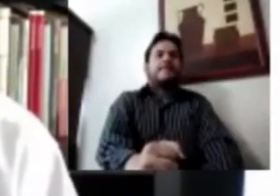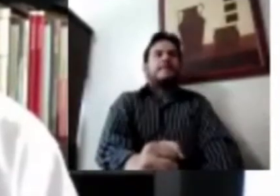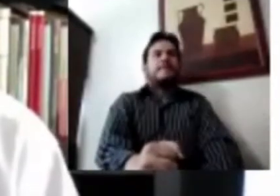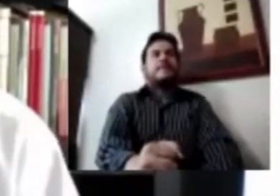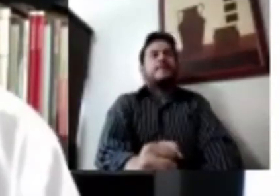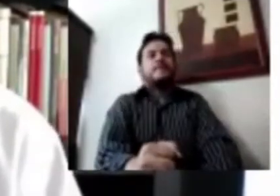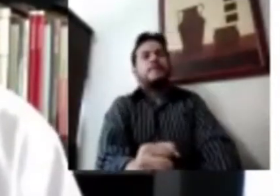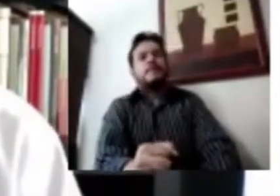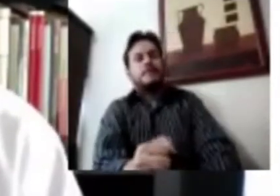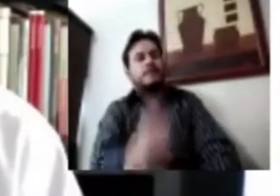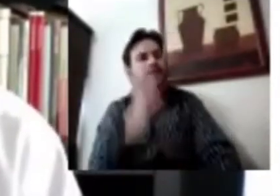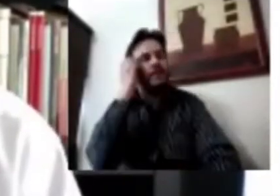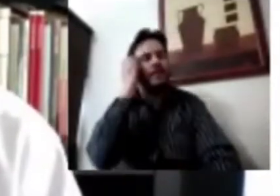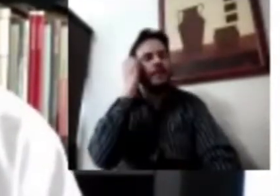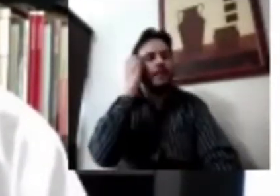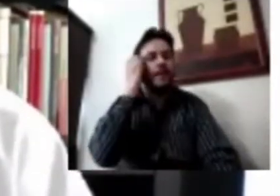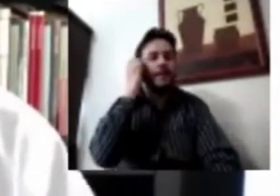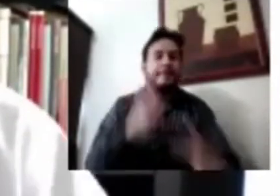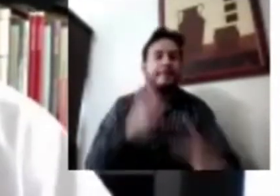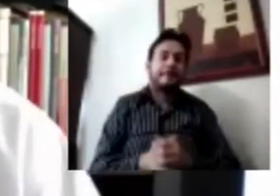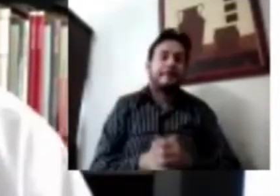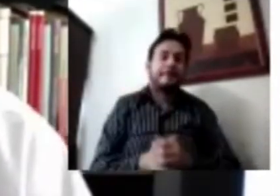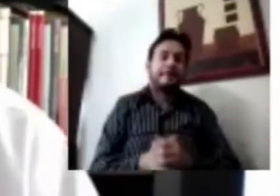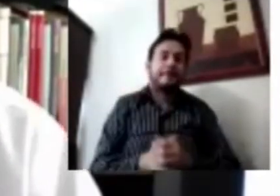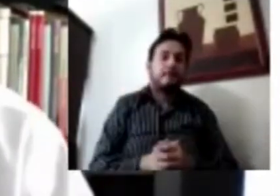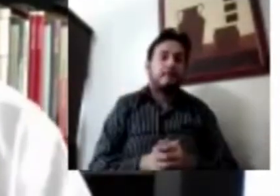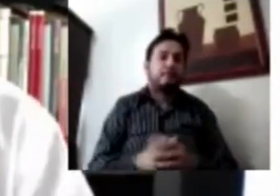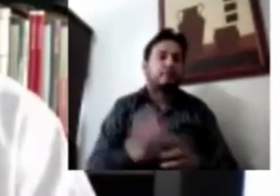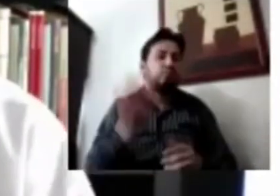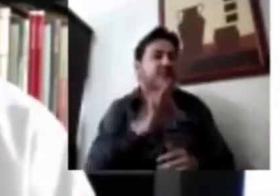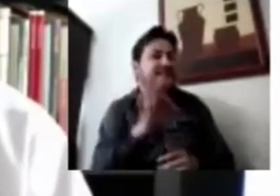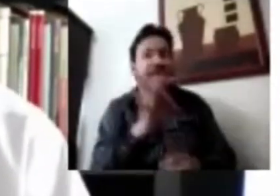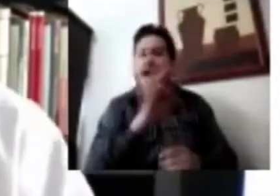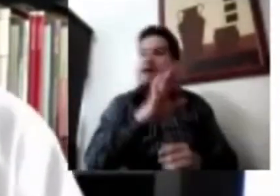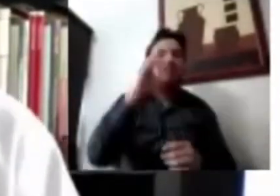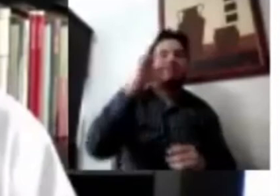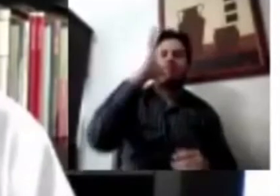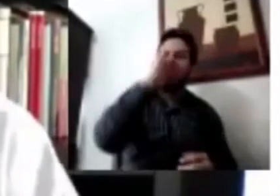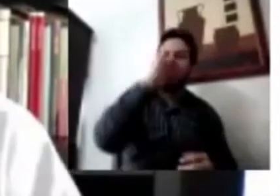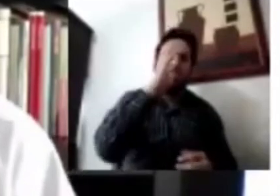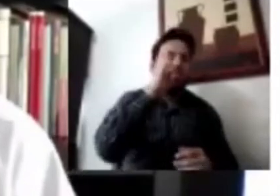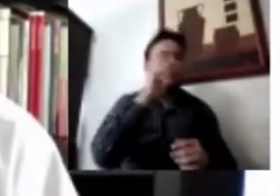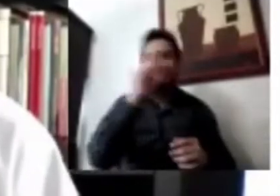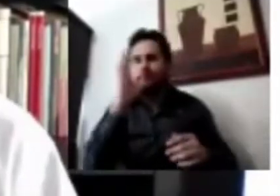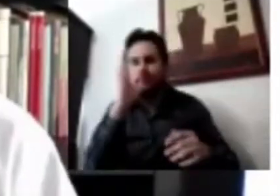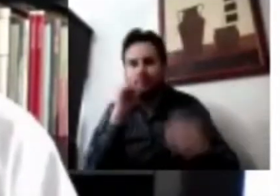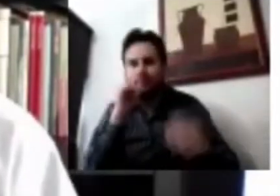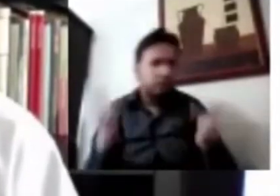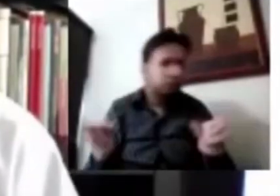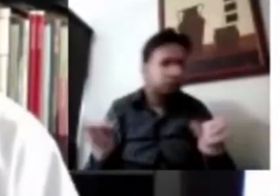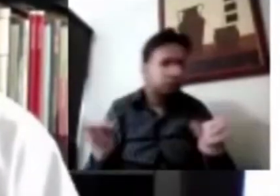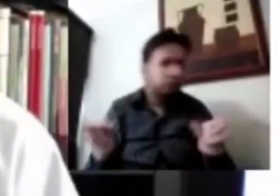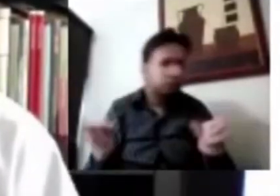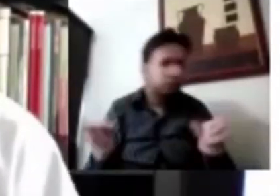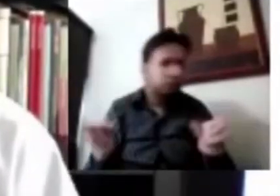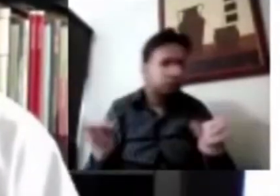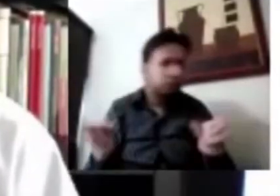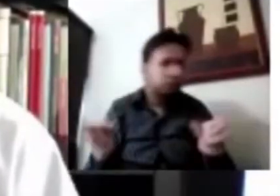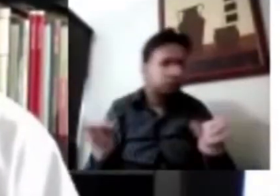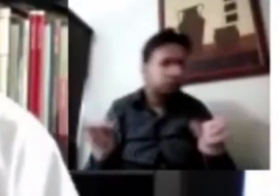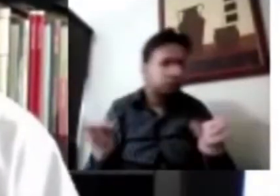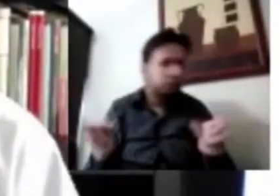del lado de no cerrar. Sabemos que en el caso mexicano el confinamiento no ha sido